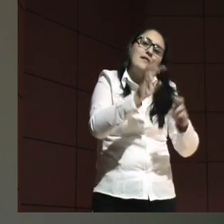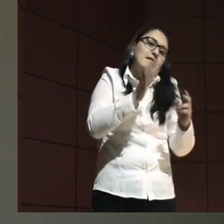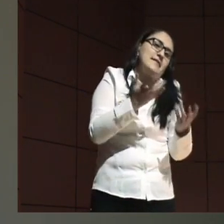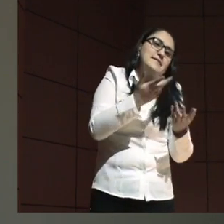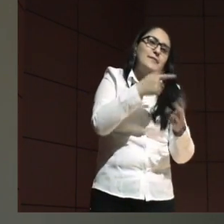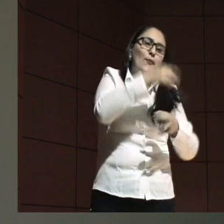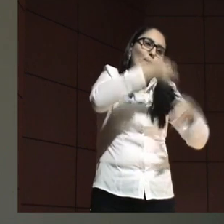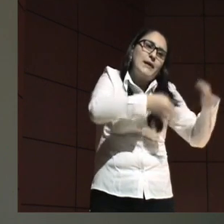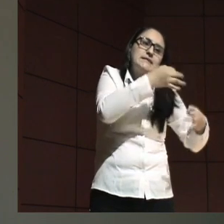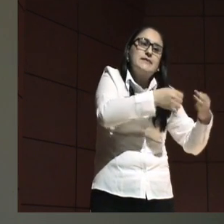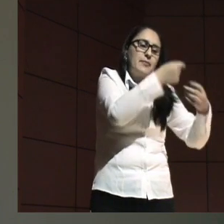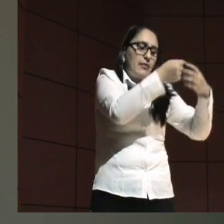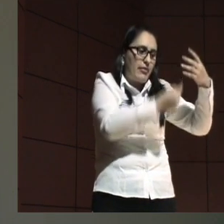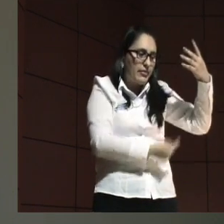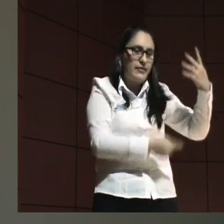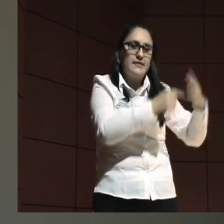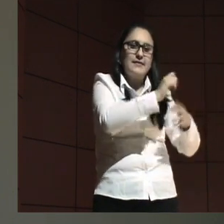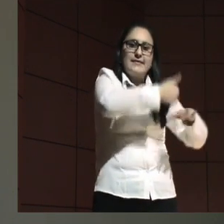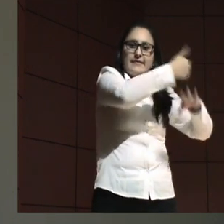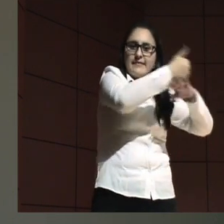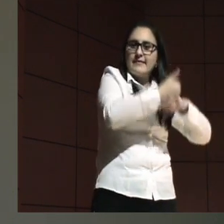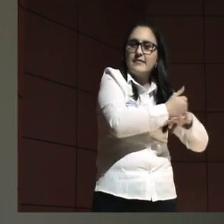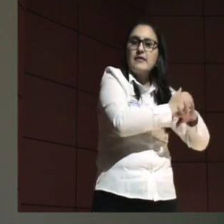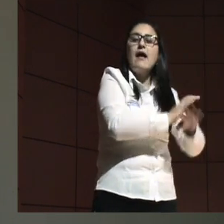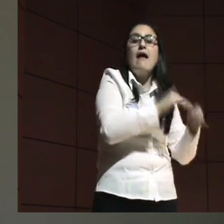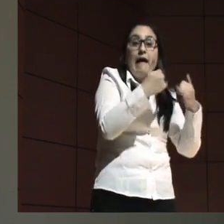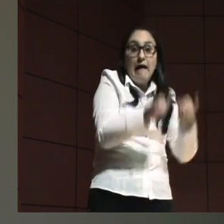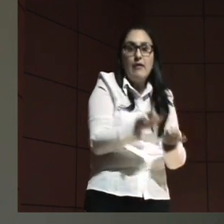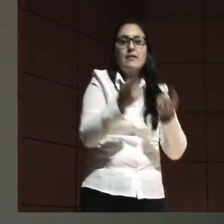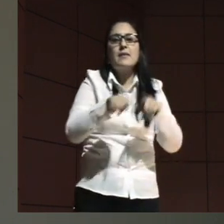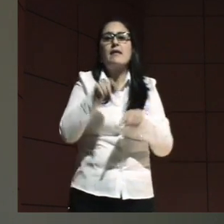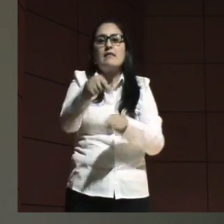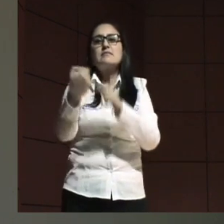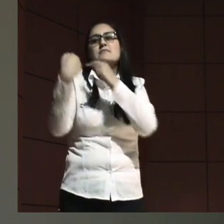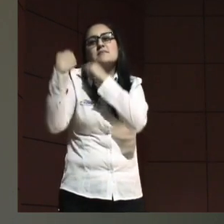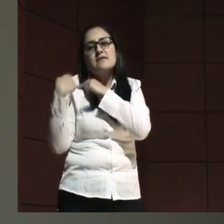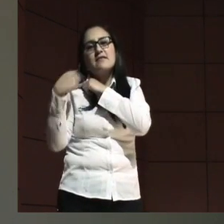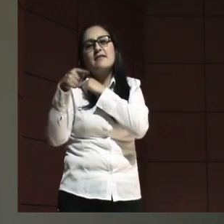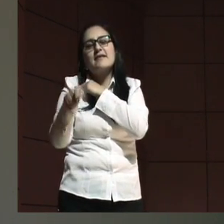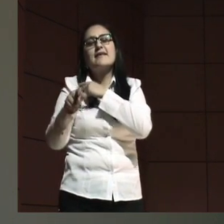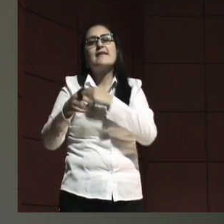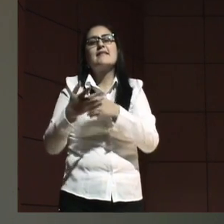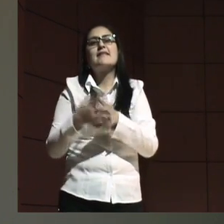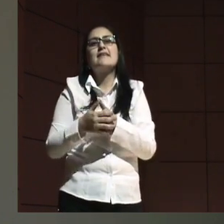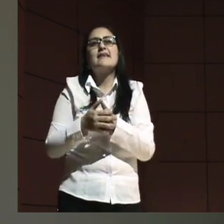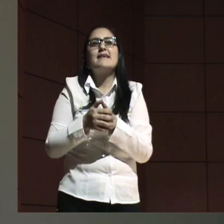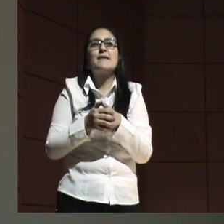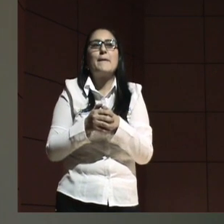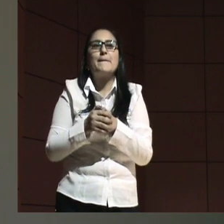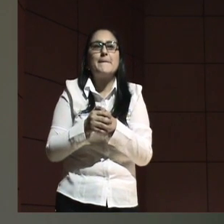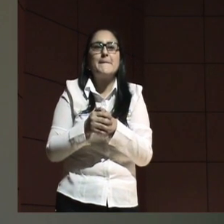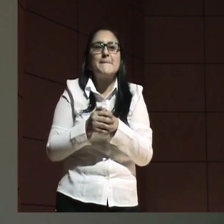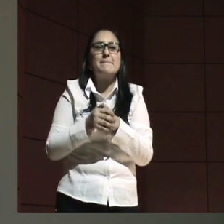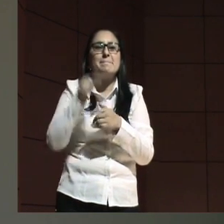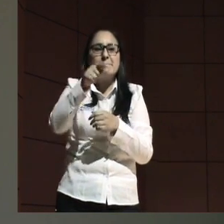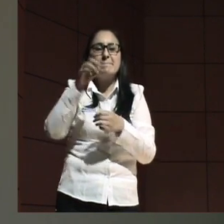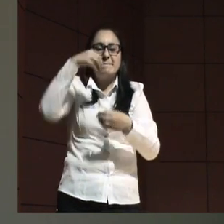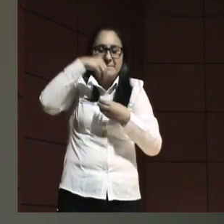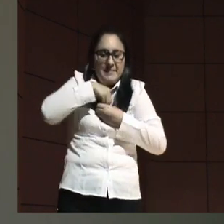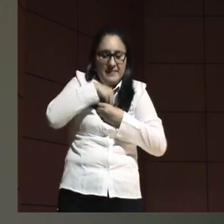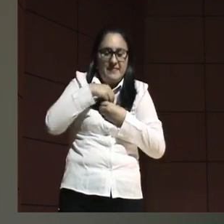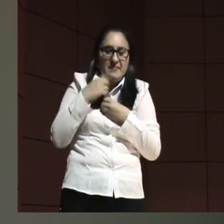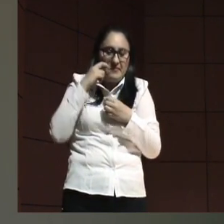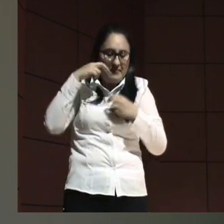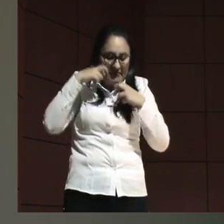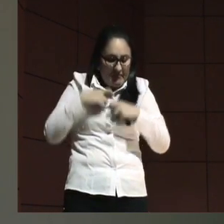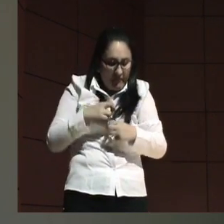jueces por todo aquel que tiene el poder directivo ahora también tienen la responsabilidad por estar en su interior por